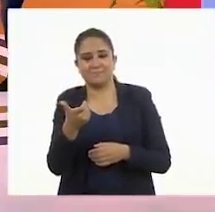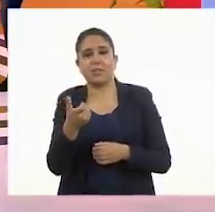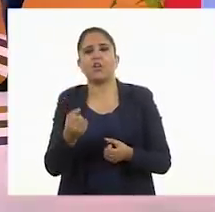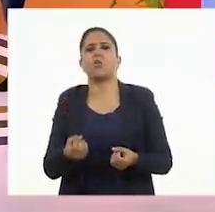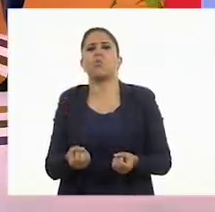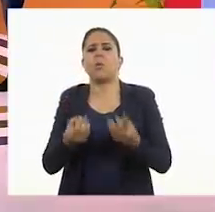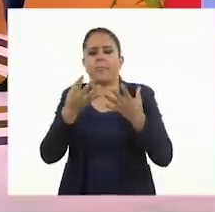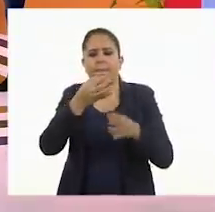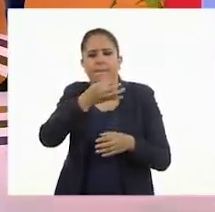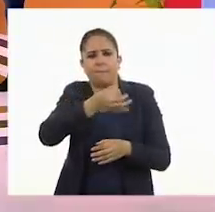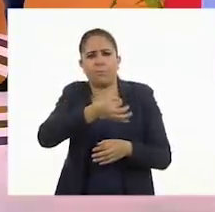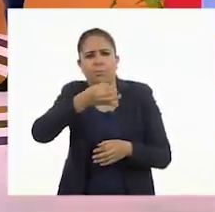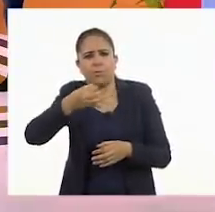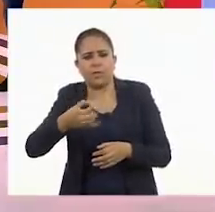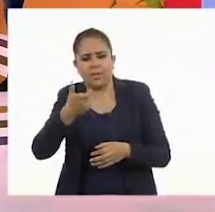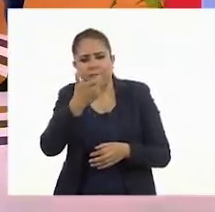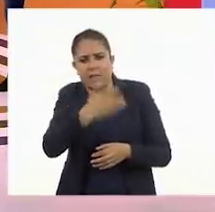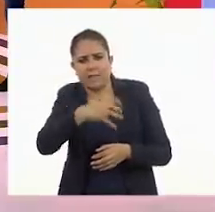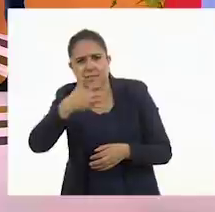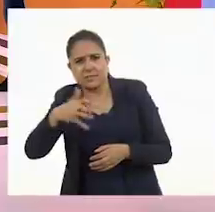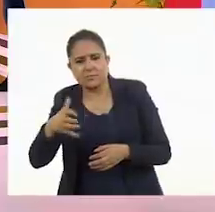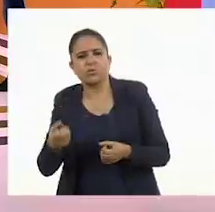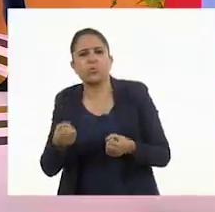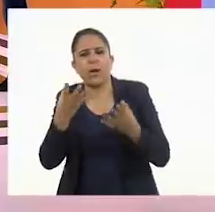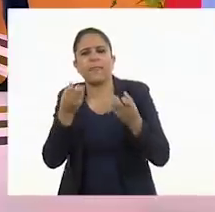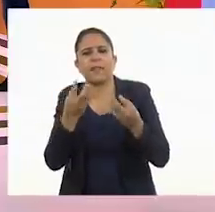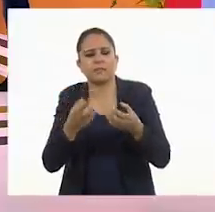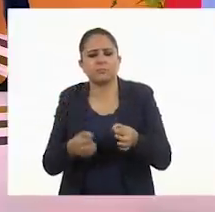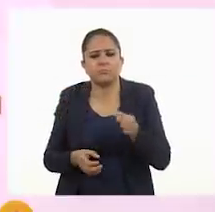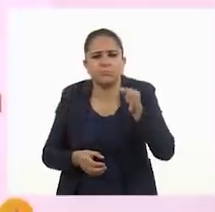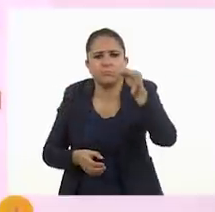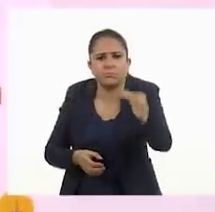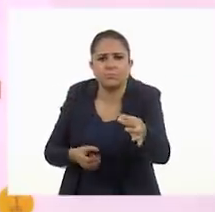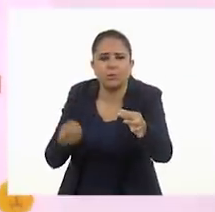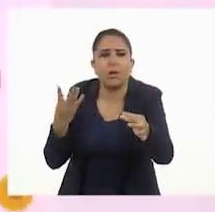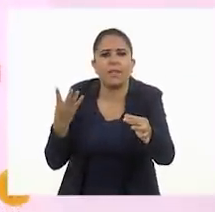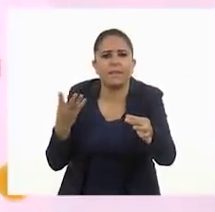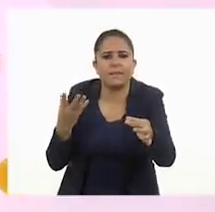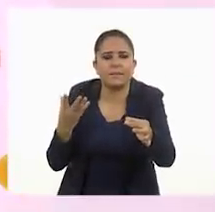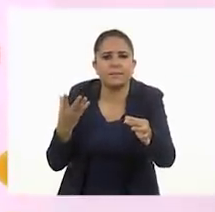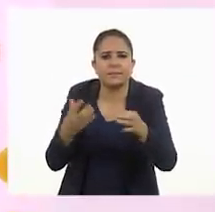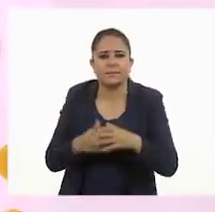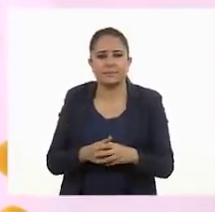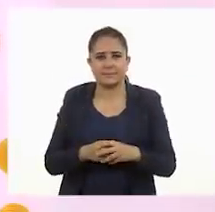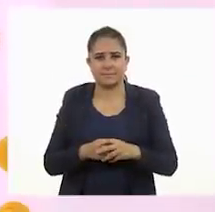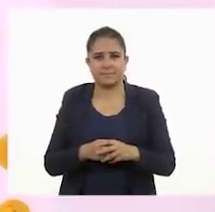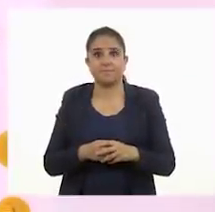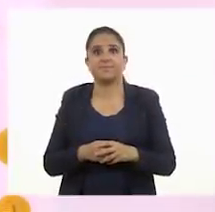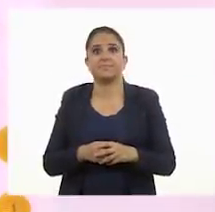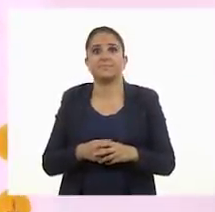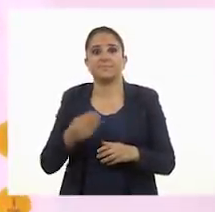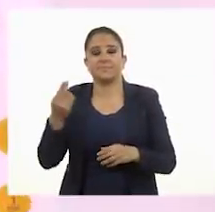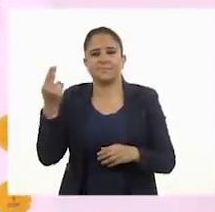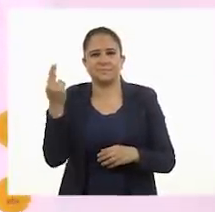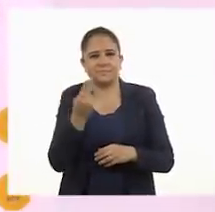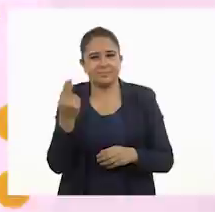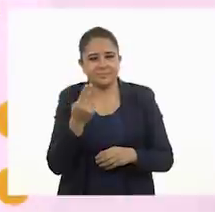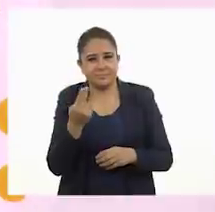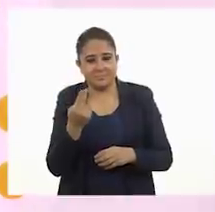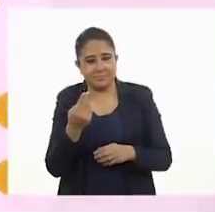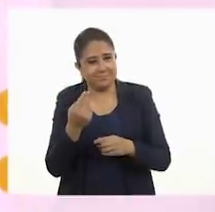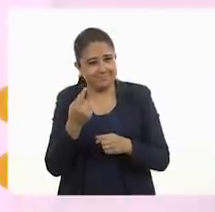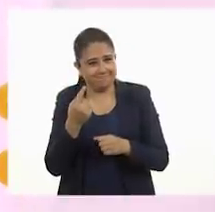¿Cuántas monedas de diez pesos debo de ocupar? A ver, necesitamos entonces